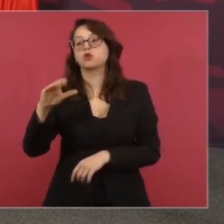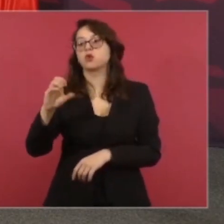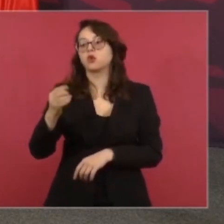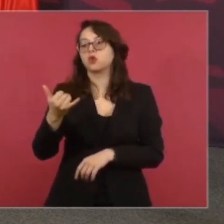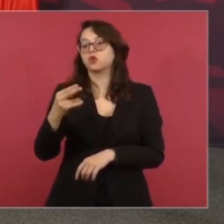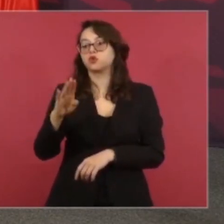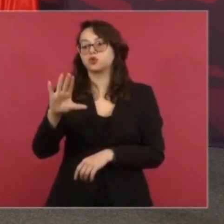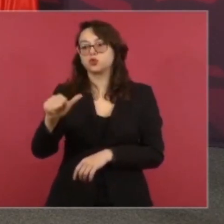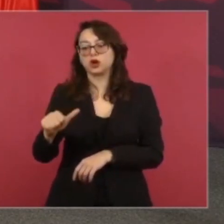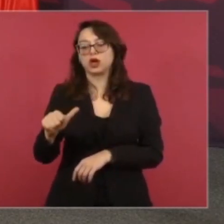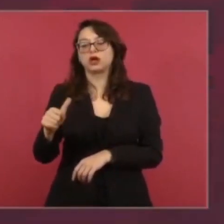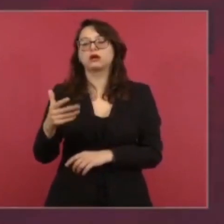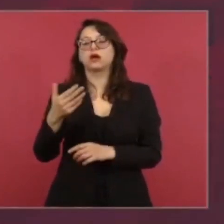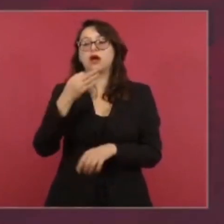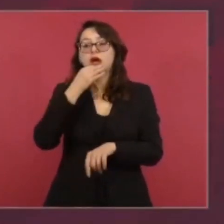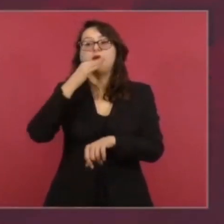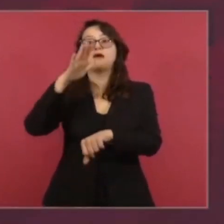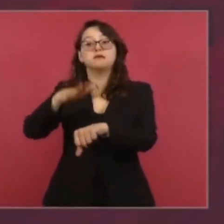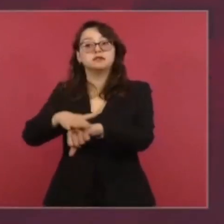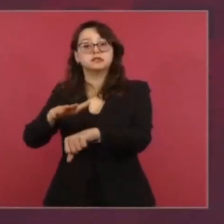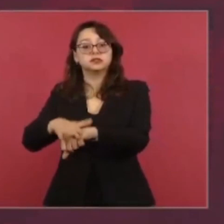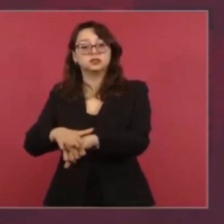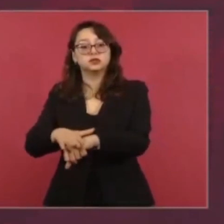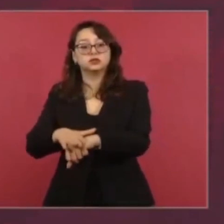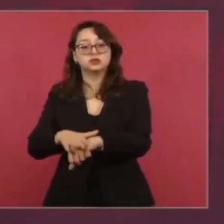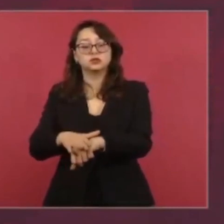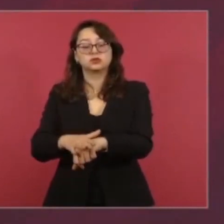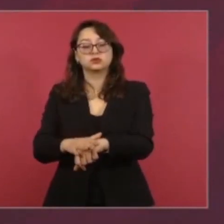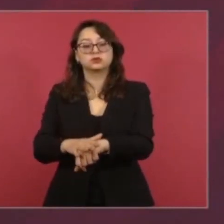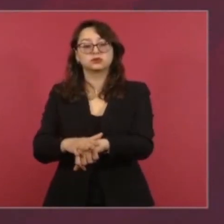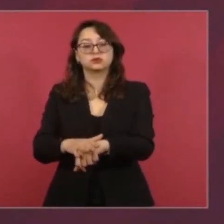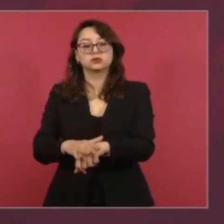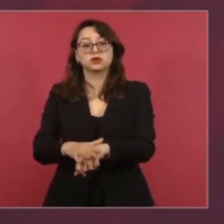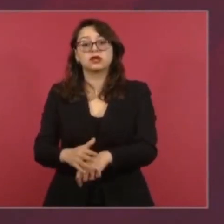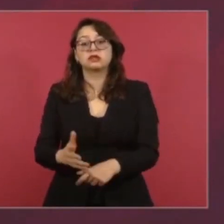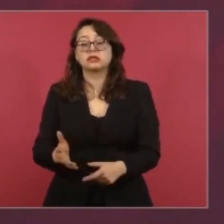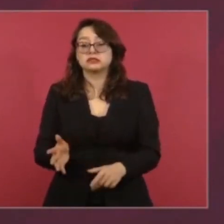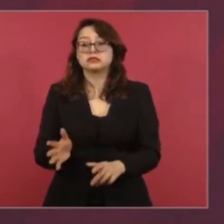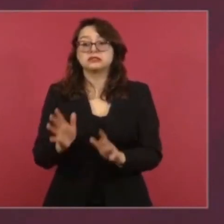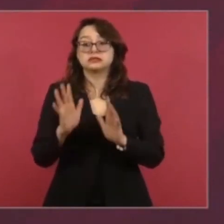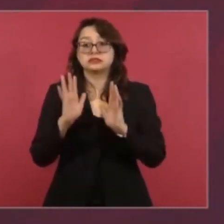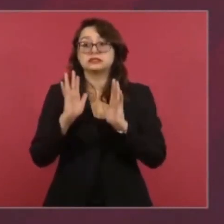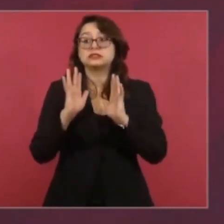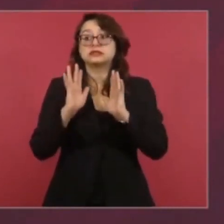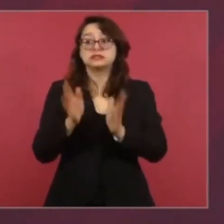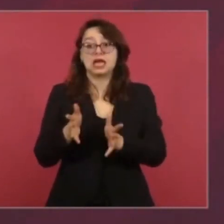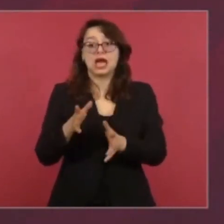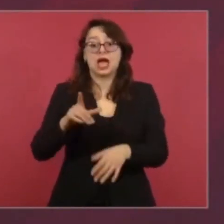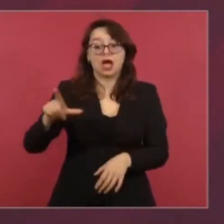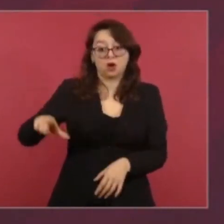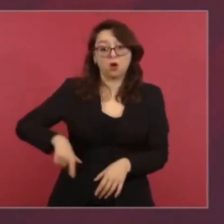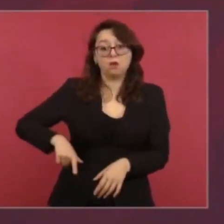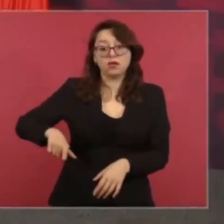ya llegaron alrededor de mil promotores